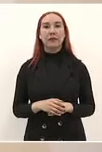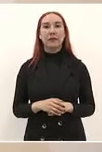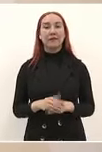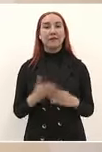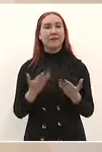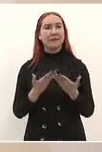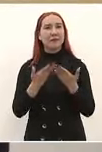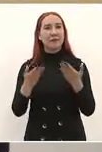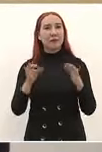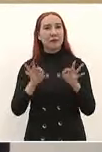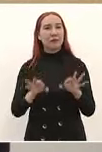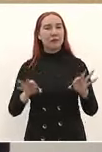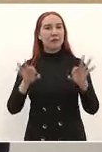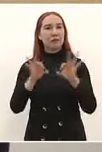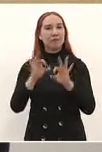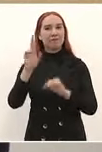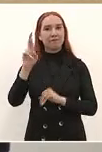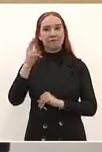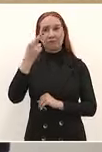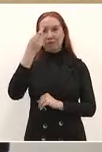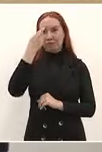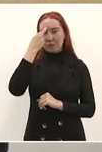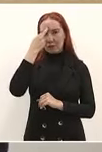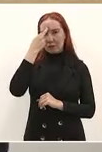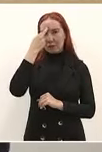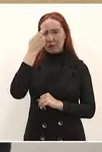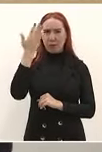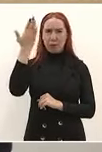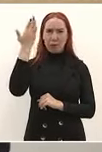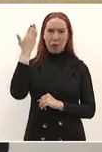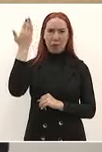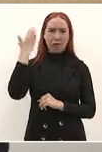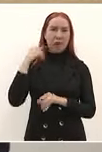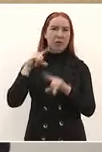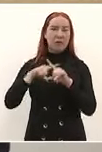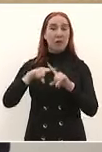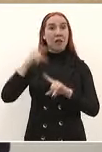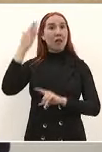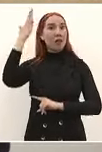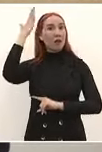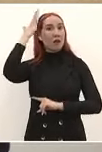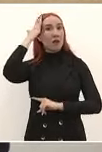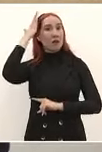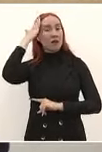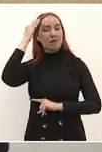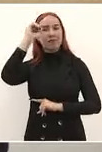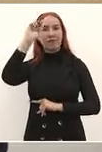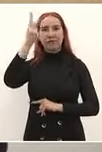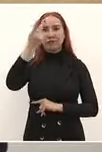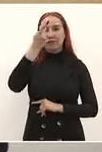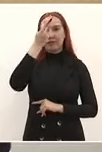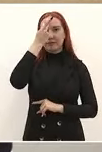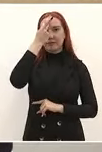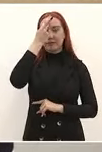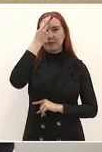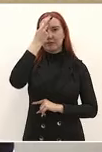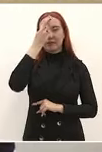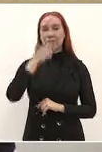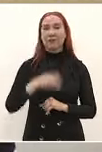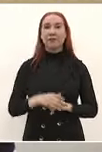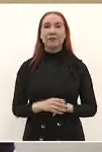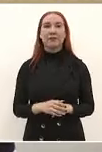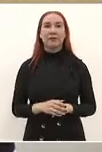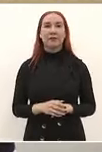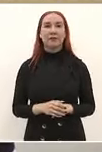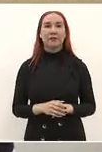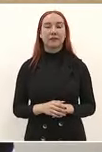recordar a dirigentes potosinos que ayudaron